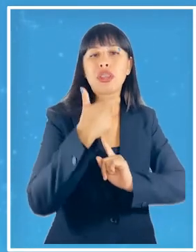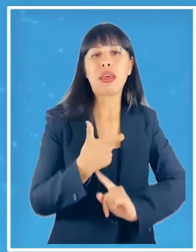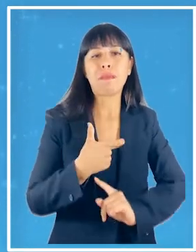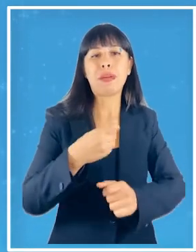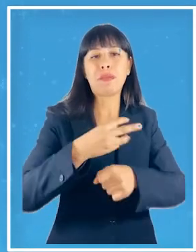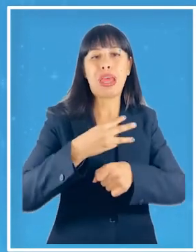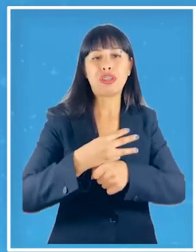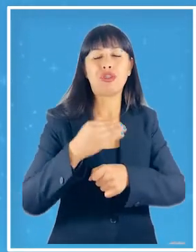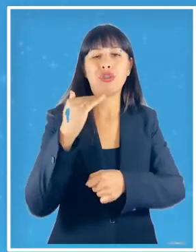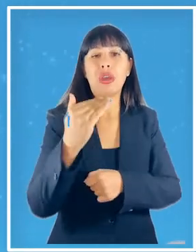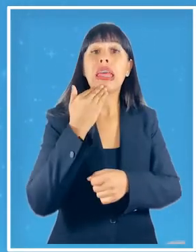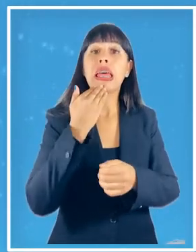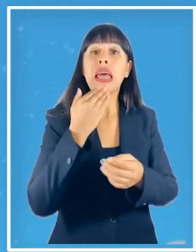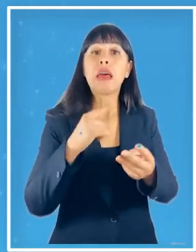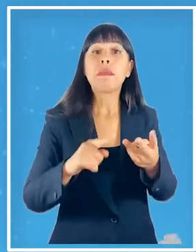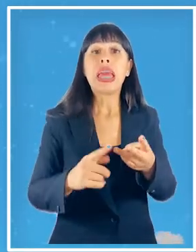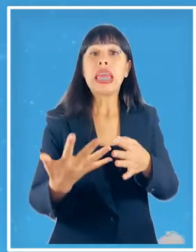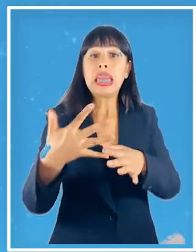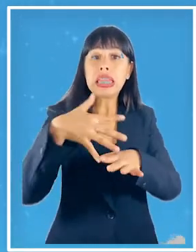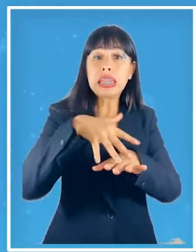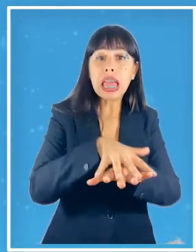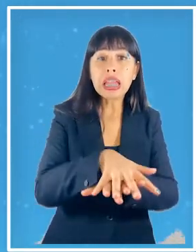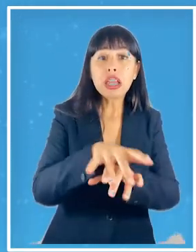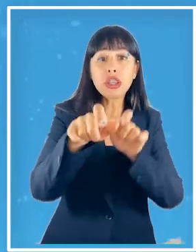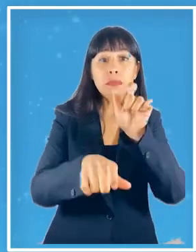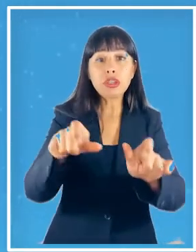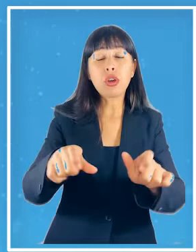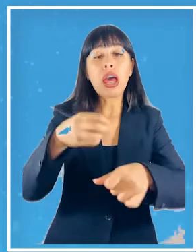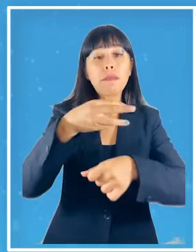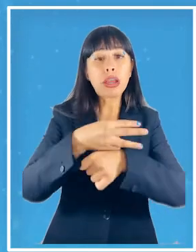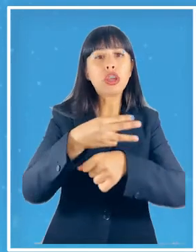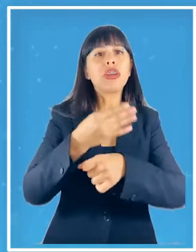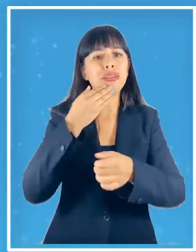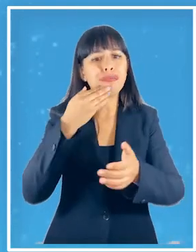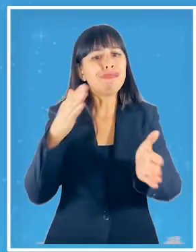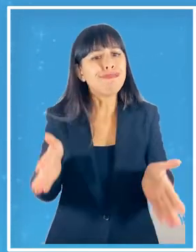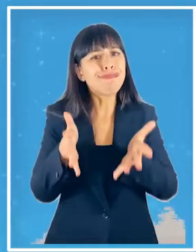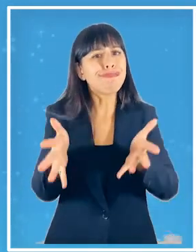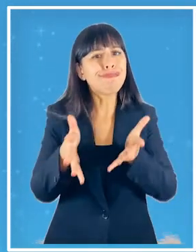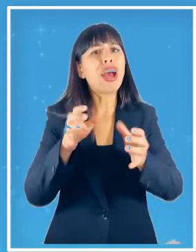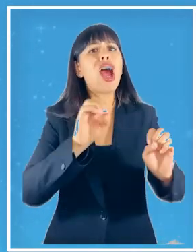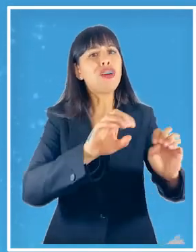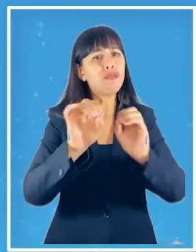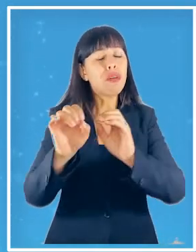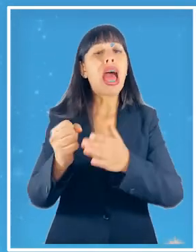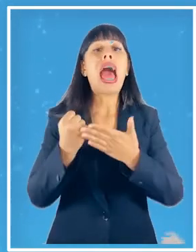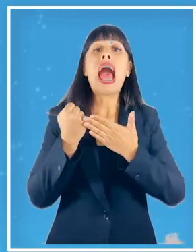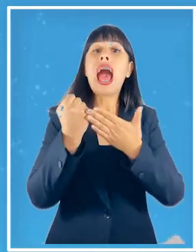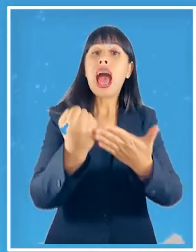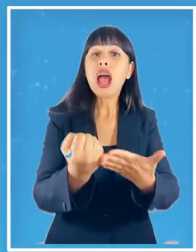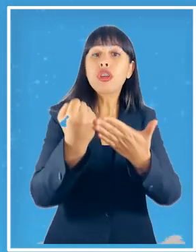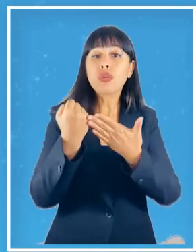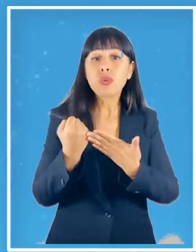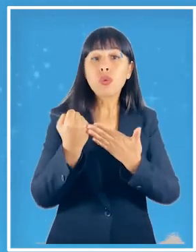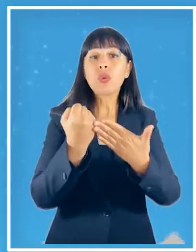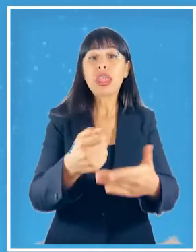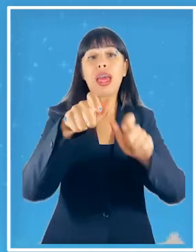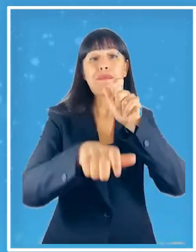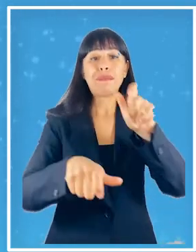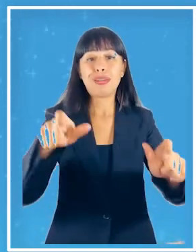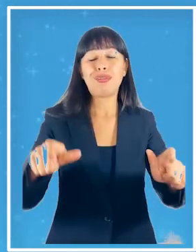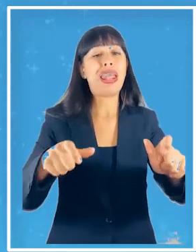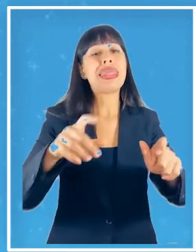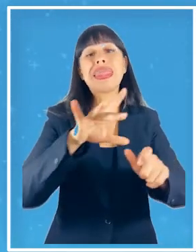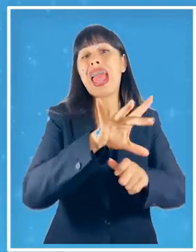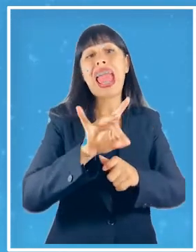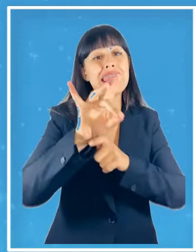mayor la integración social de las personas mayores y también la promoción de la solidaridad intergeneracional